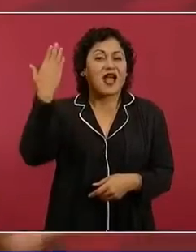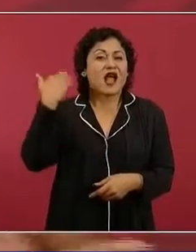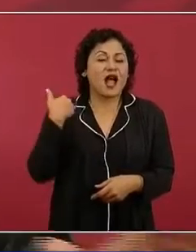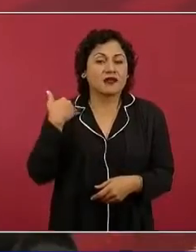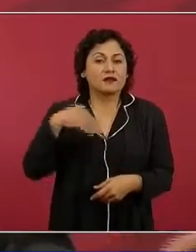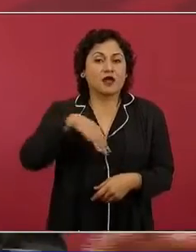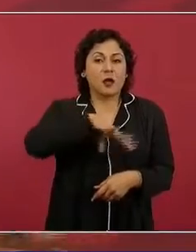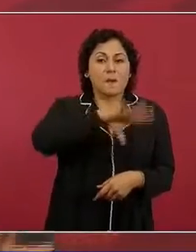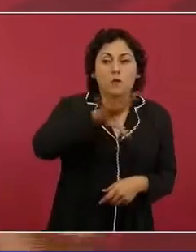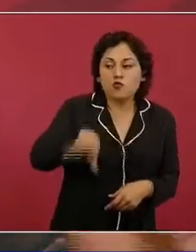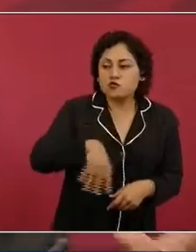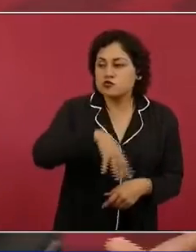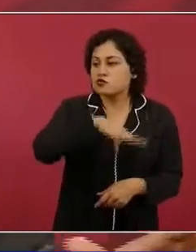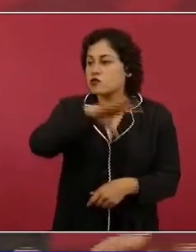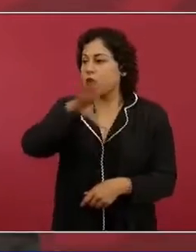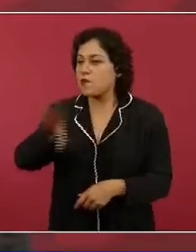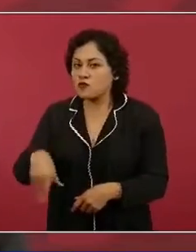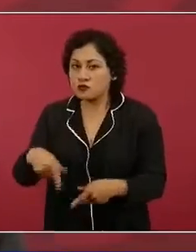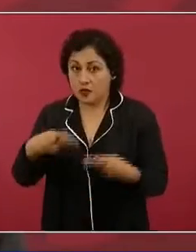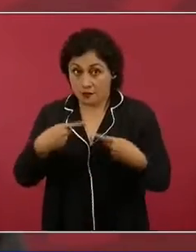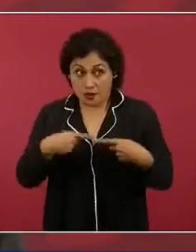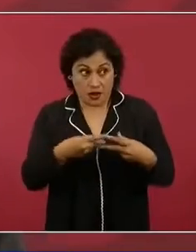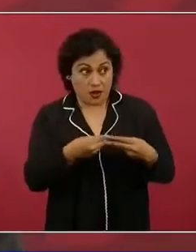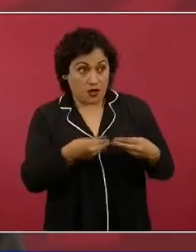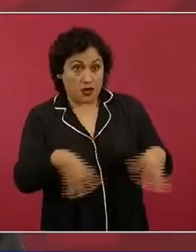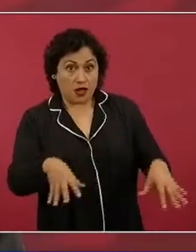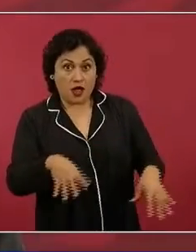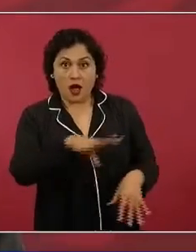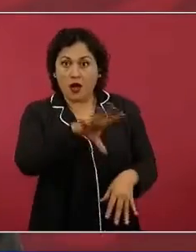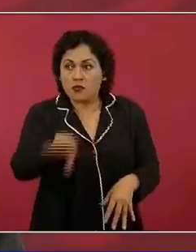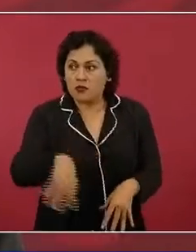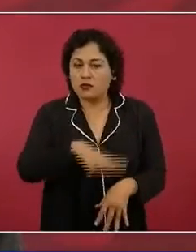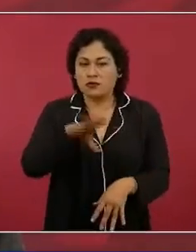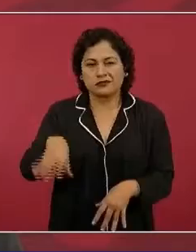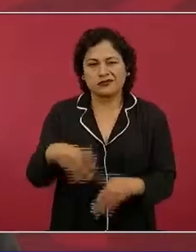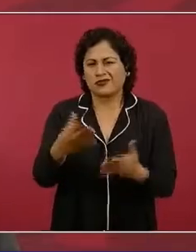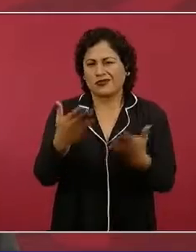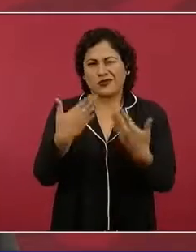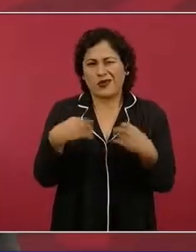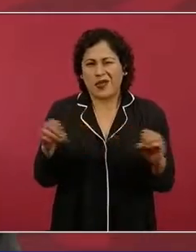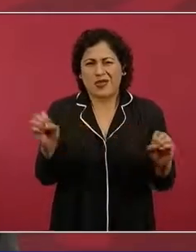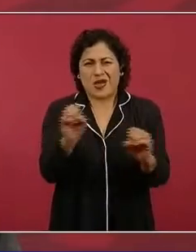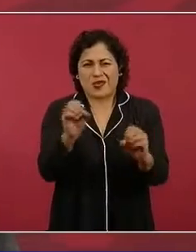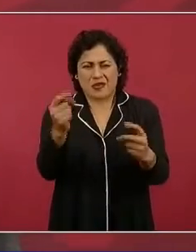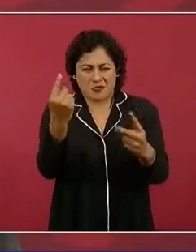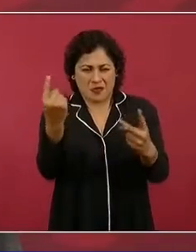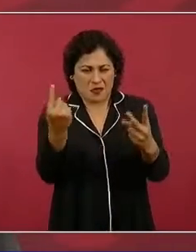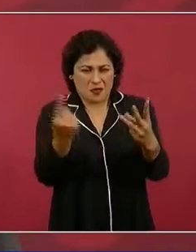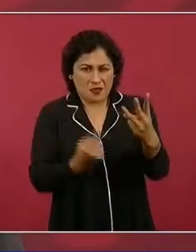de búsqueda de desaparecidos, nada de eso.